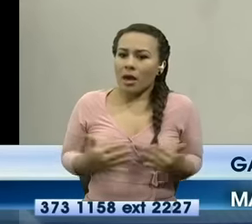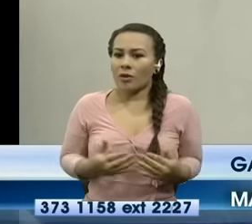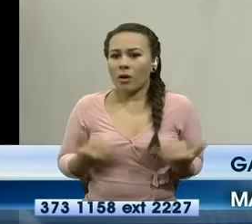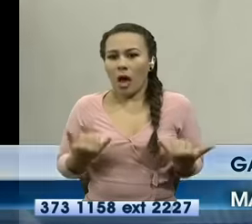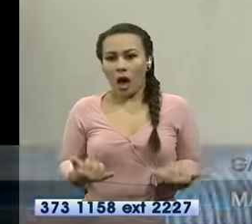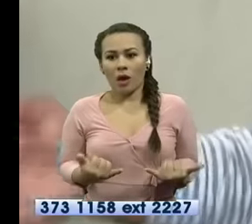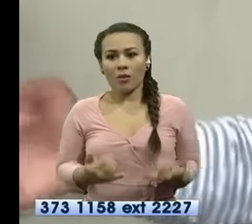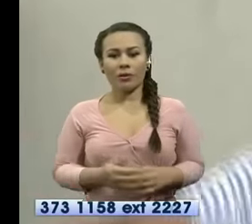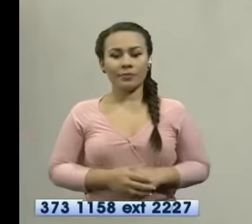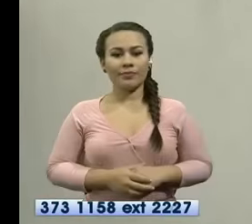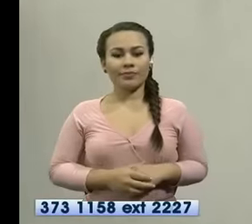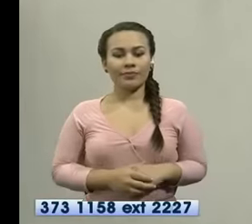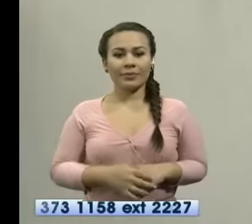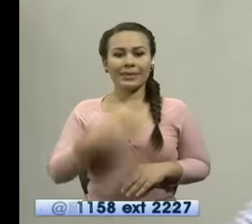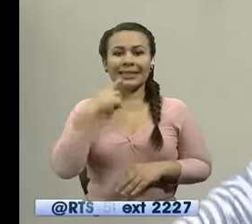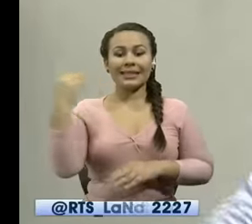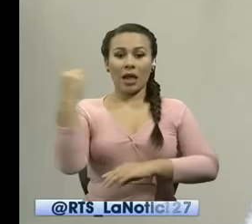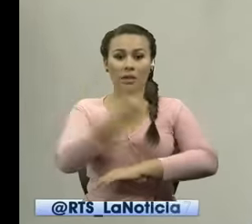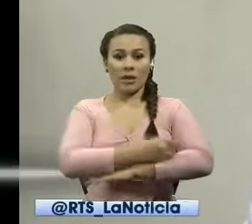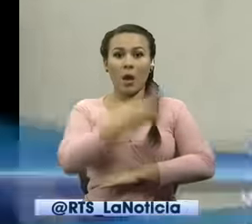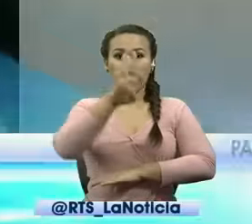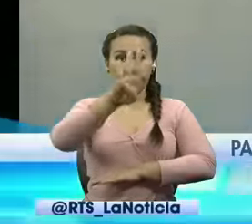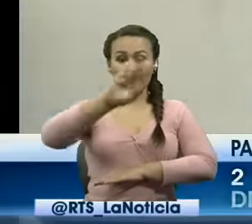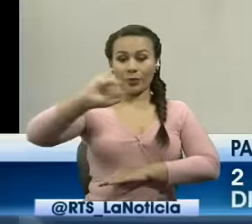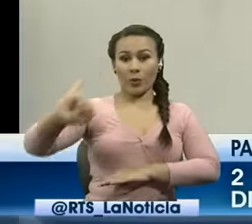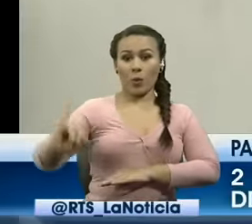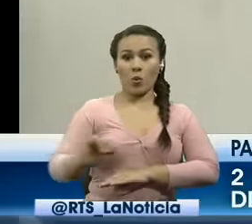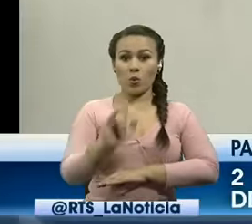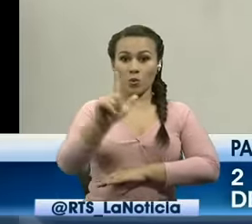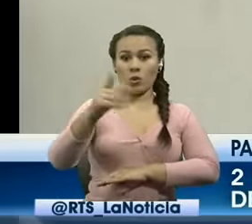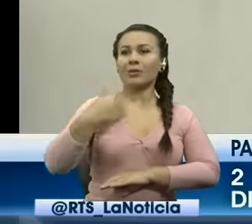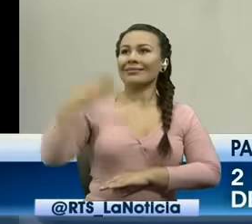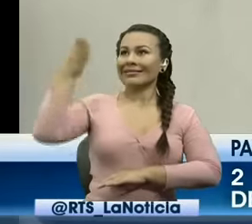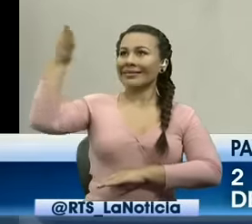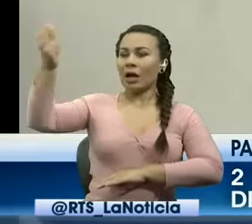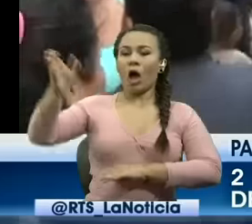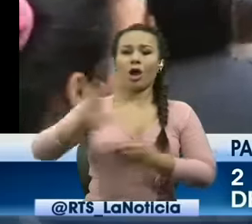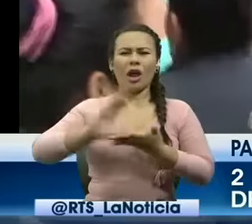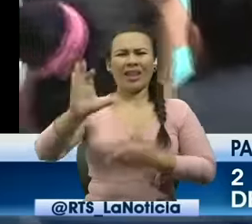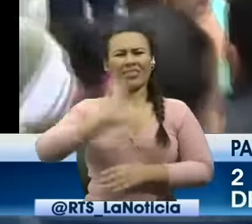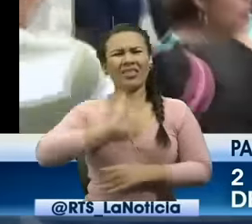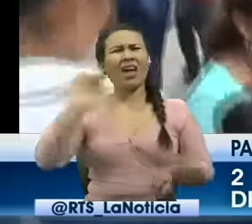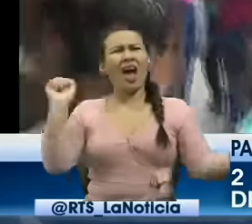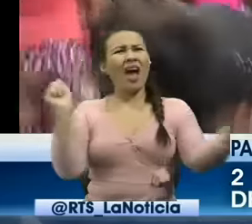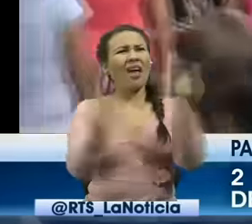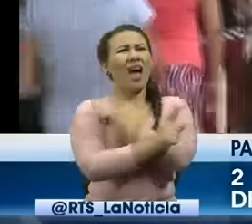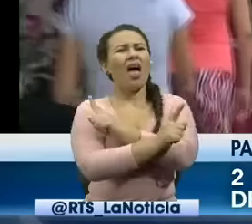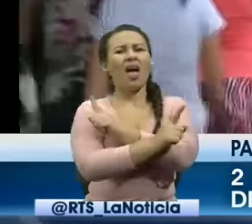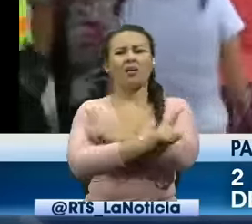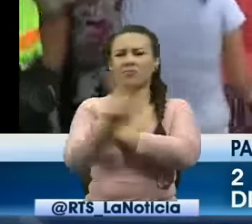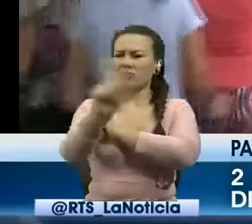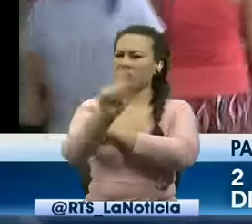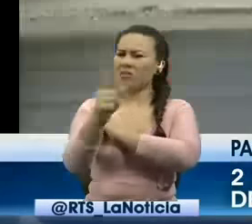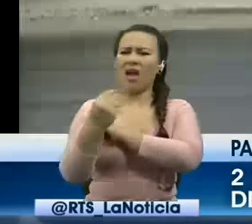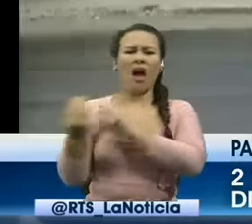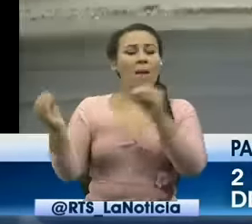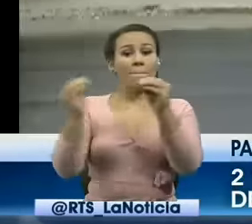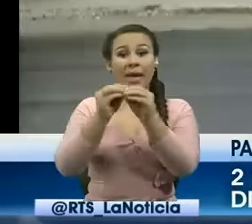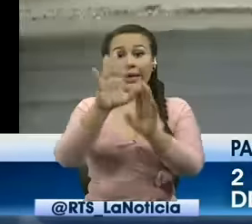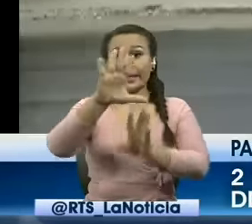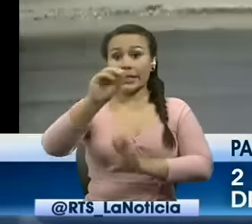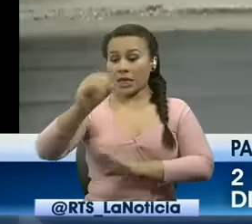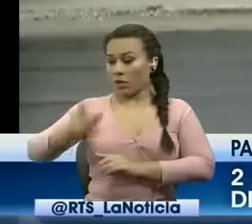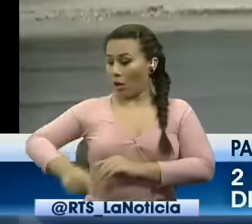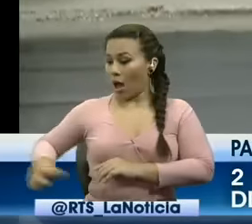nos vienen a decir que ya el día 4 tenemos que estar en las instalaciones del colegio técnico aseguran son alrededor de 500 alumnos que